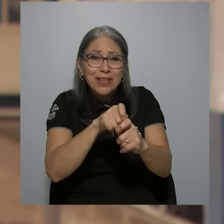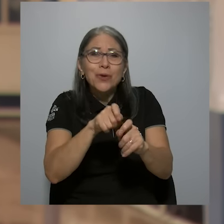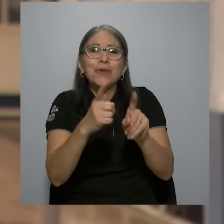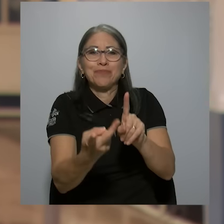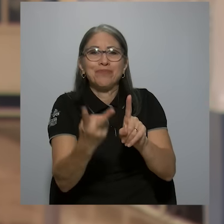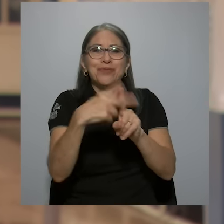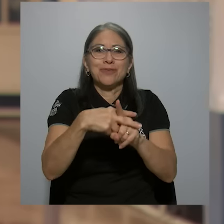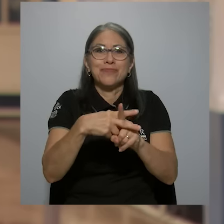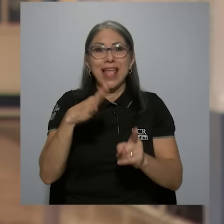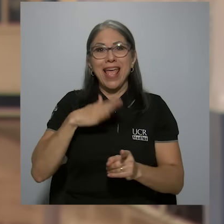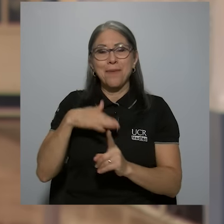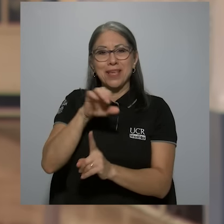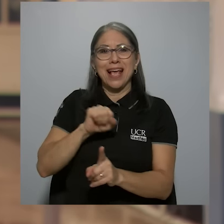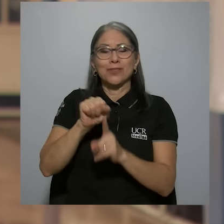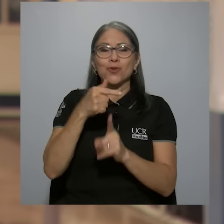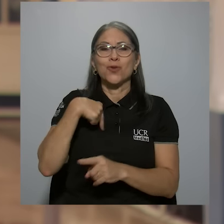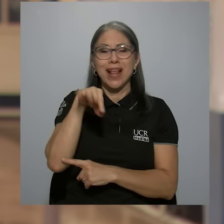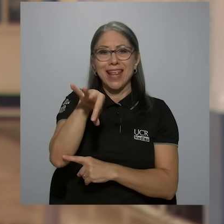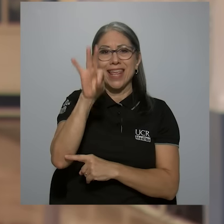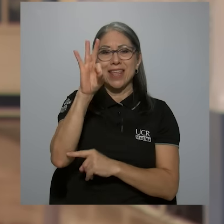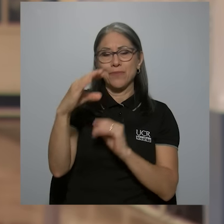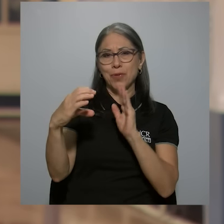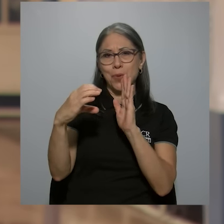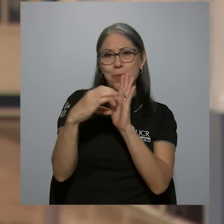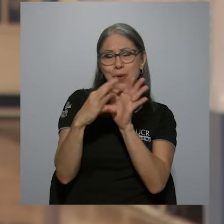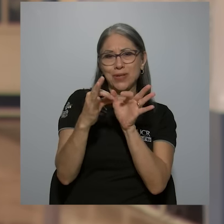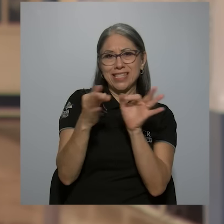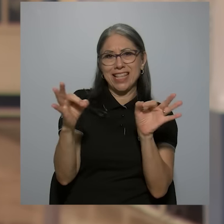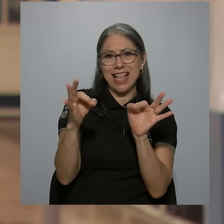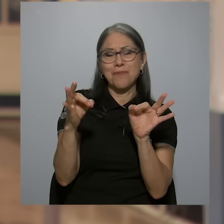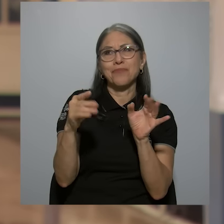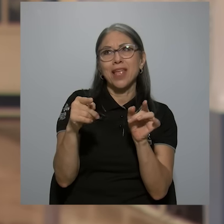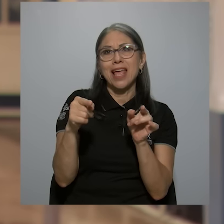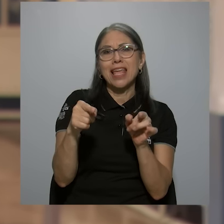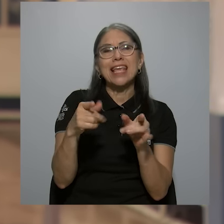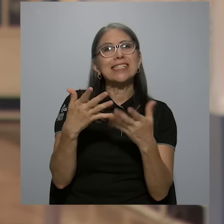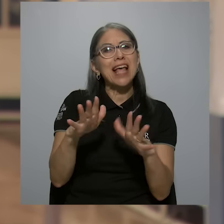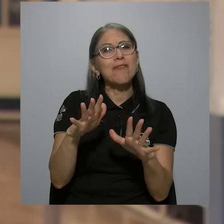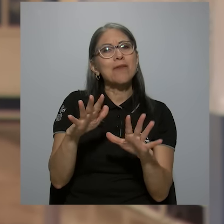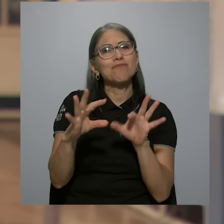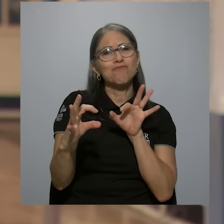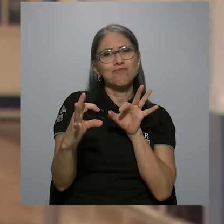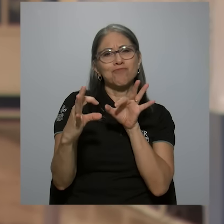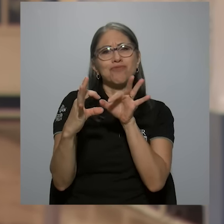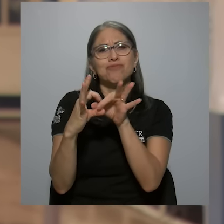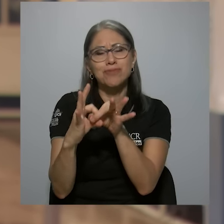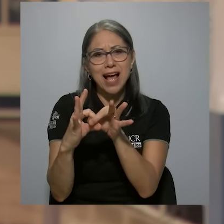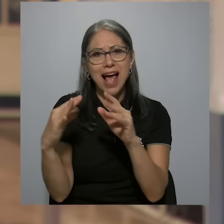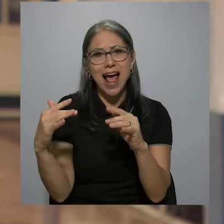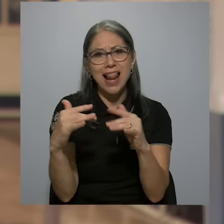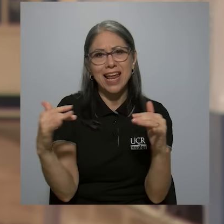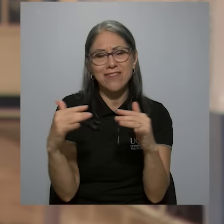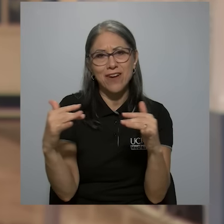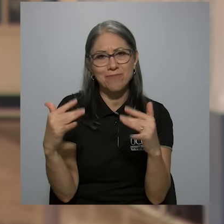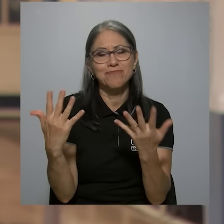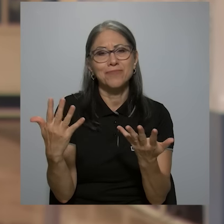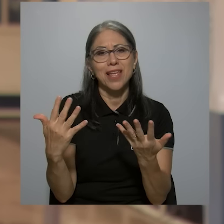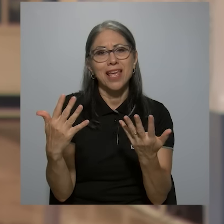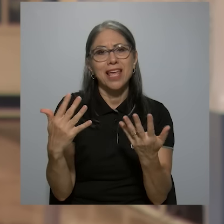En mi caso elegí una cita que estaba plenamente desarrollada, perdón, plenamente ligada a lo que es la guerra